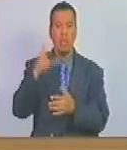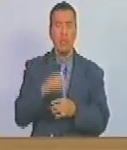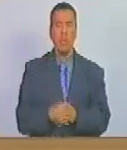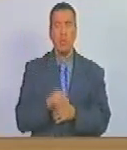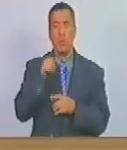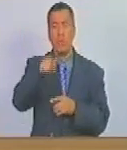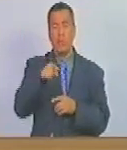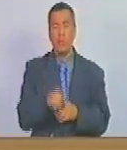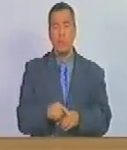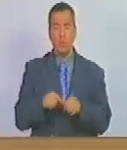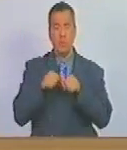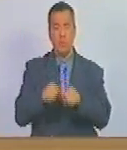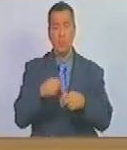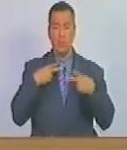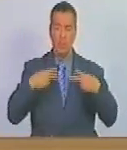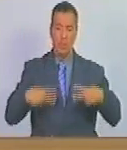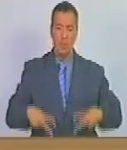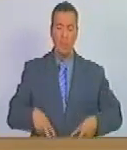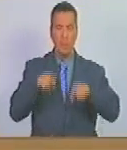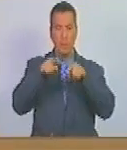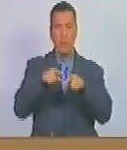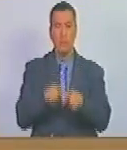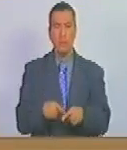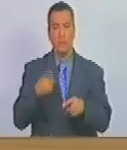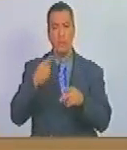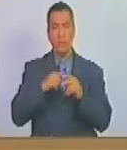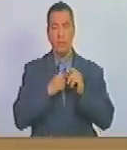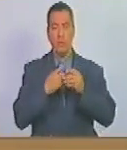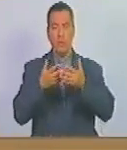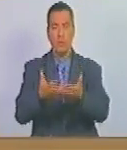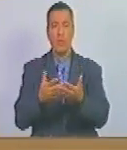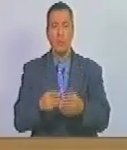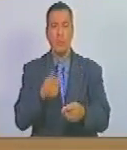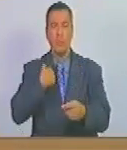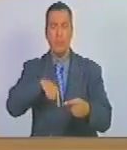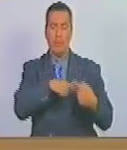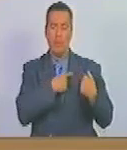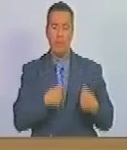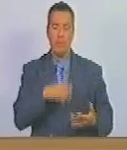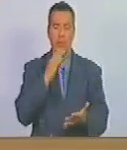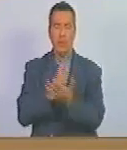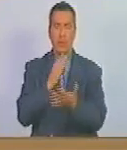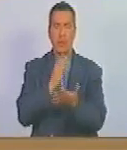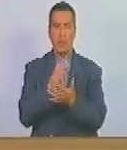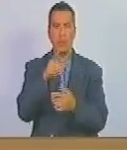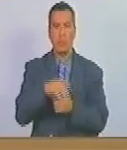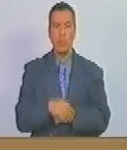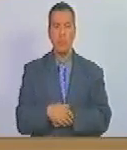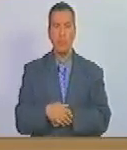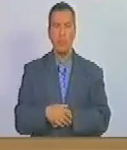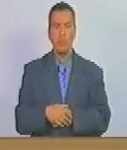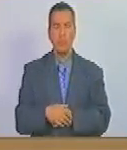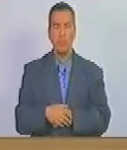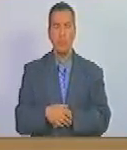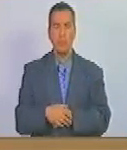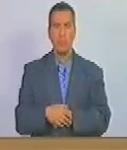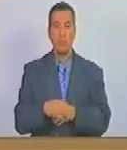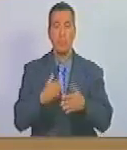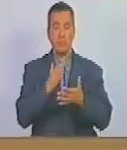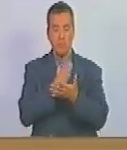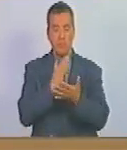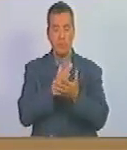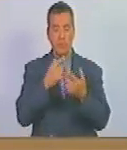allí recibí la vida allí debo rendirla y mi corazón será siempre será